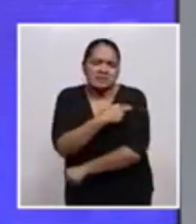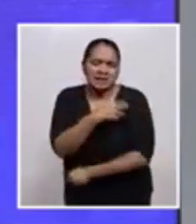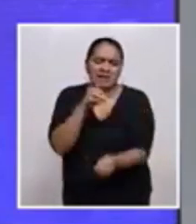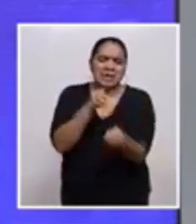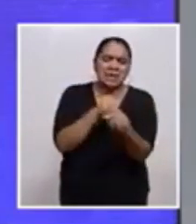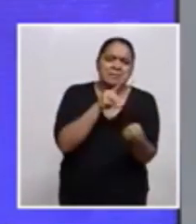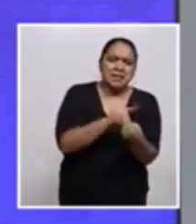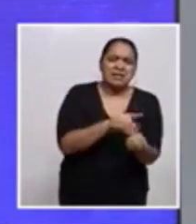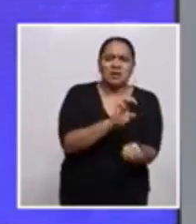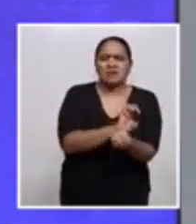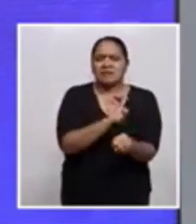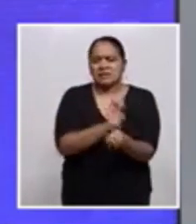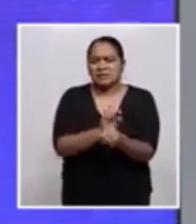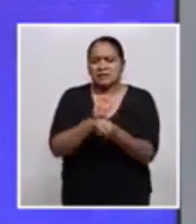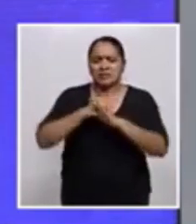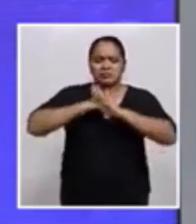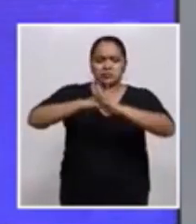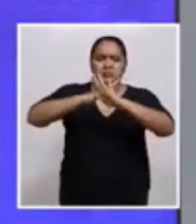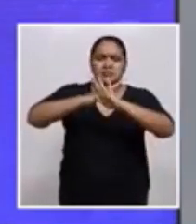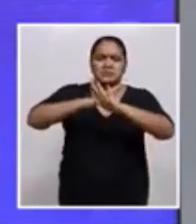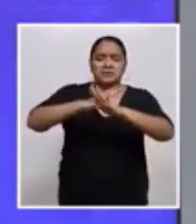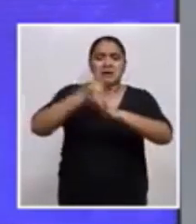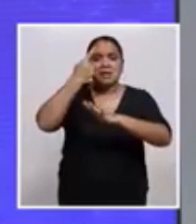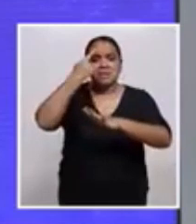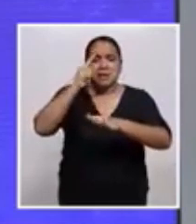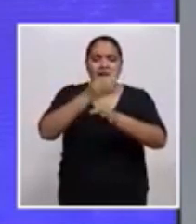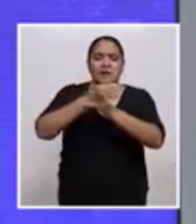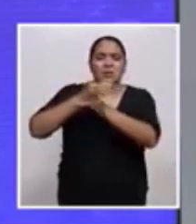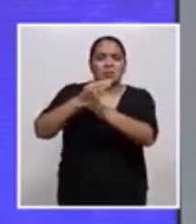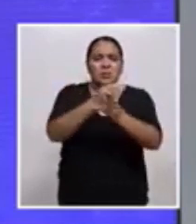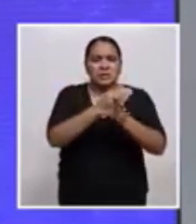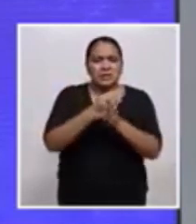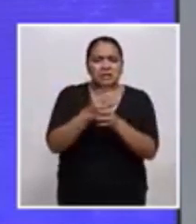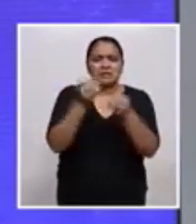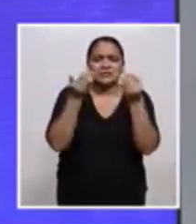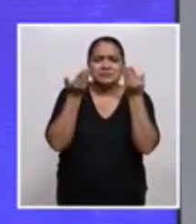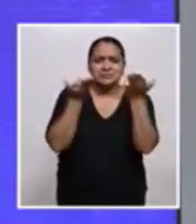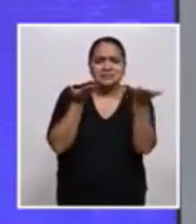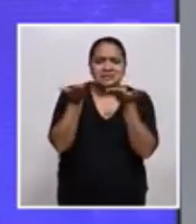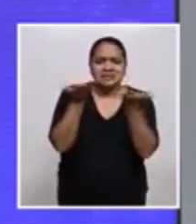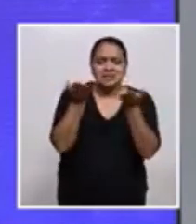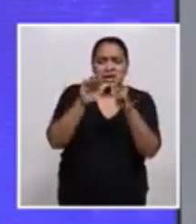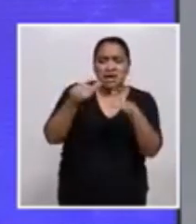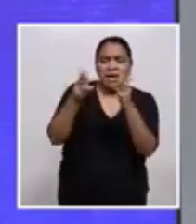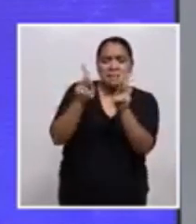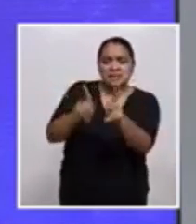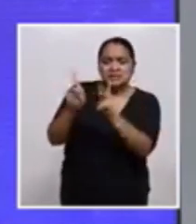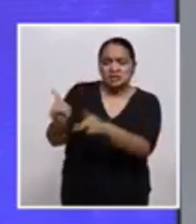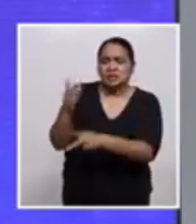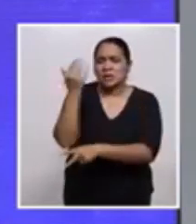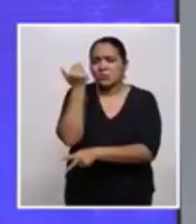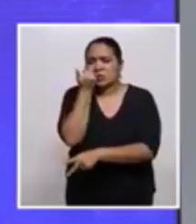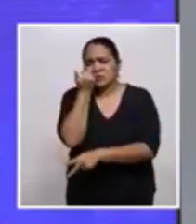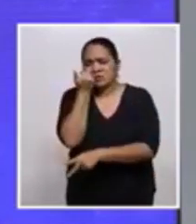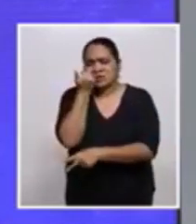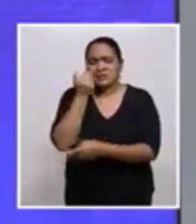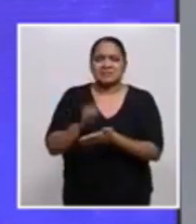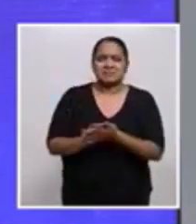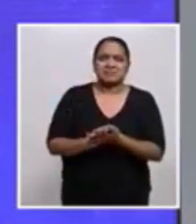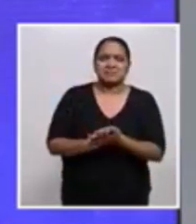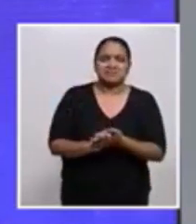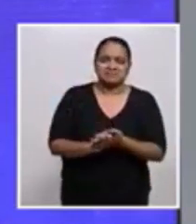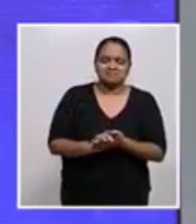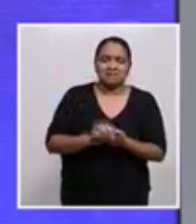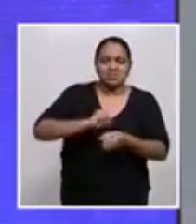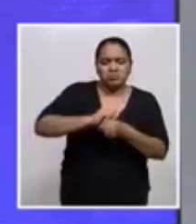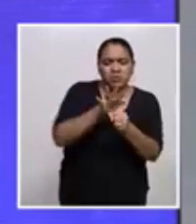la primera línea de defensa contra esta enfermedad, brindando la atención a todas las personas que se encuentran hospitalizadas, sea por COVID